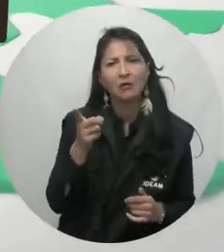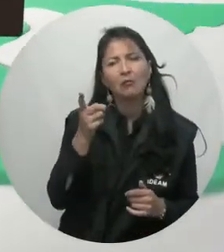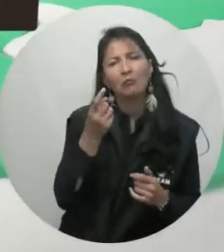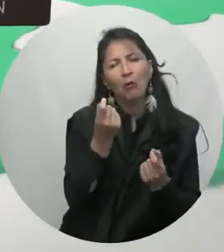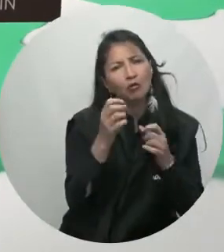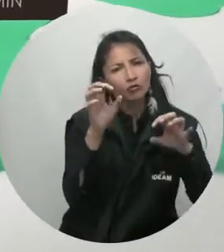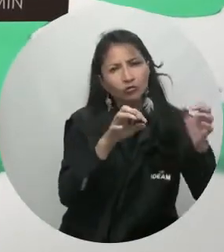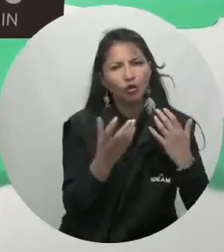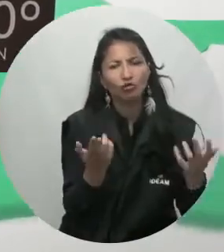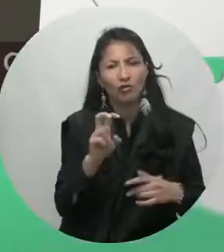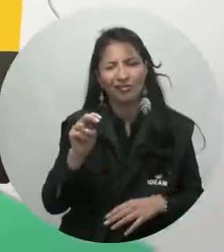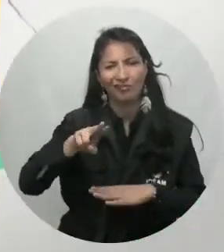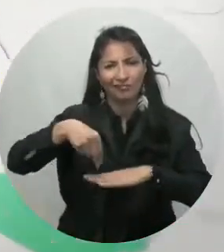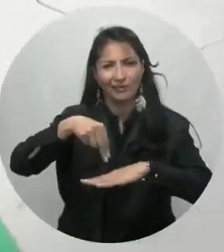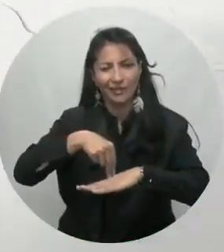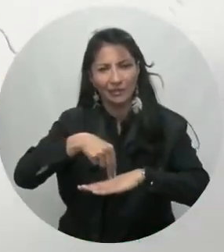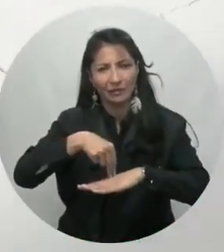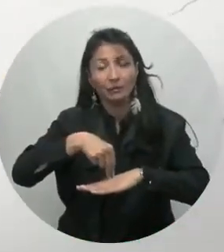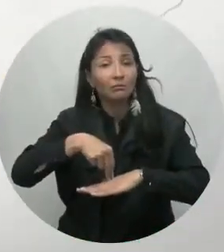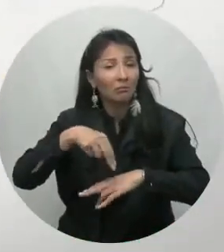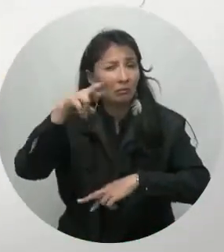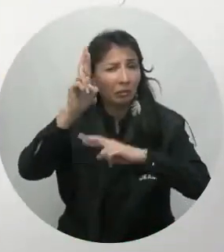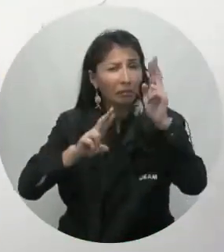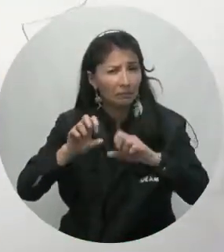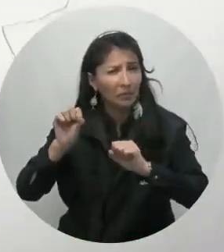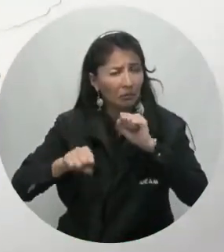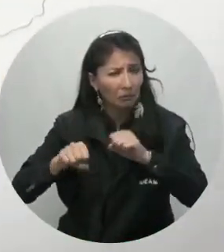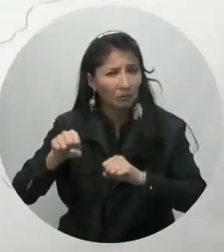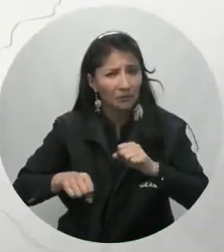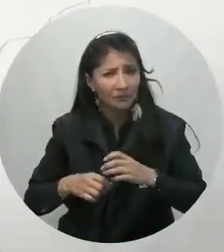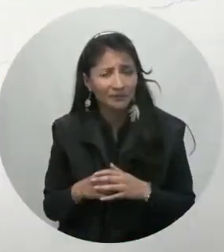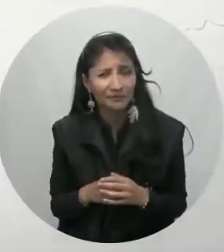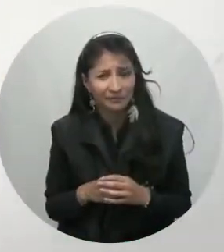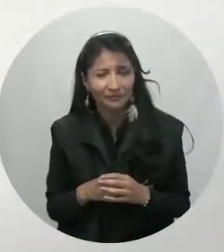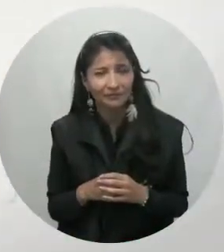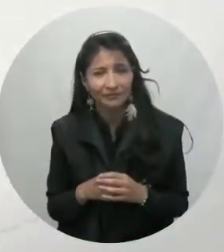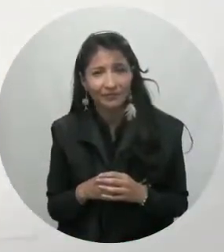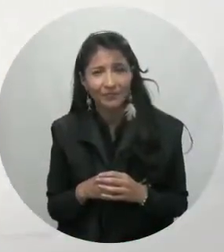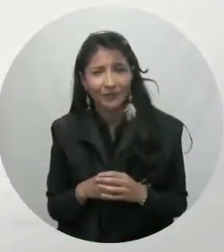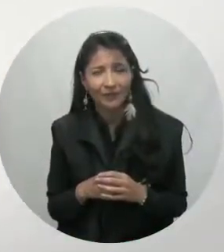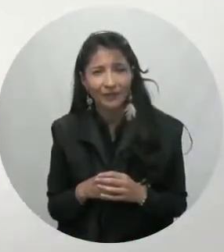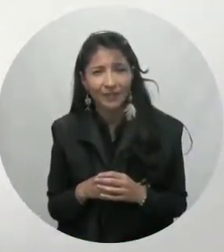Cauca y con menor intensidad en Nariño, con posibles descargas eléctricas.